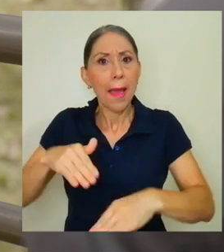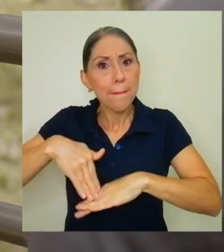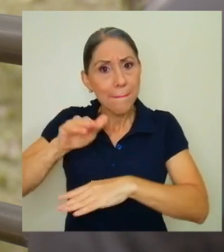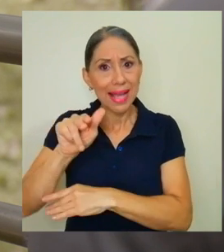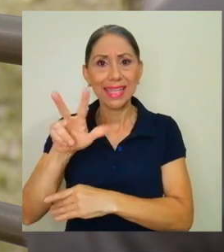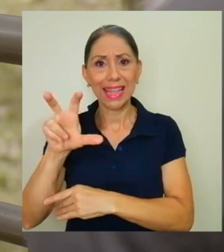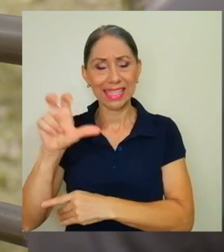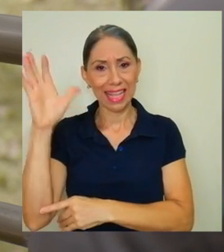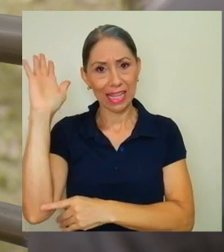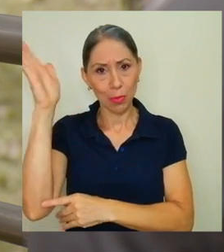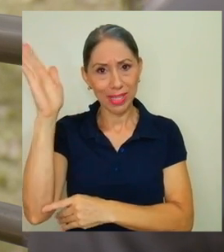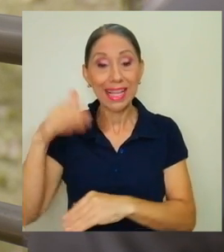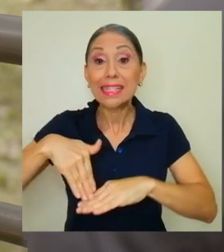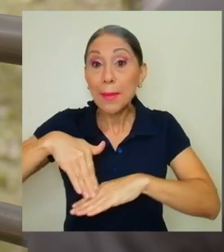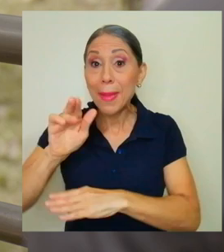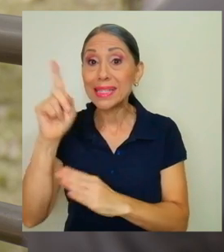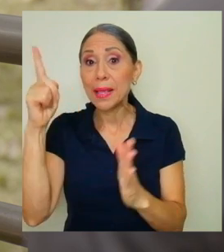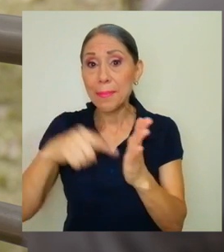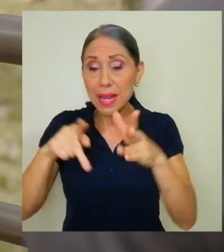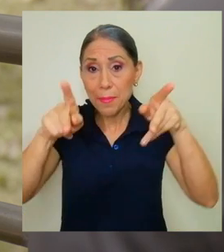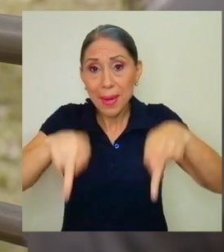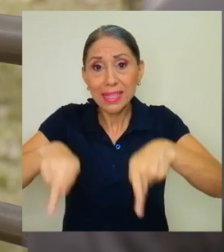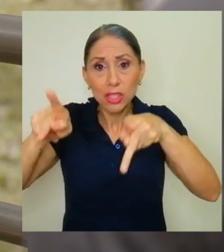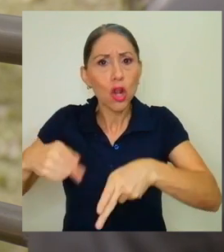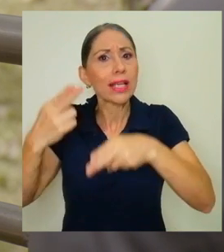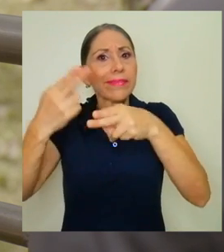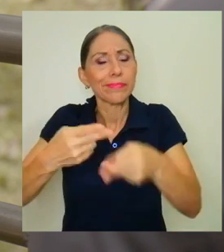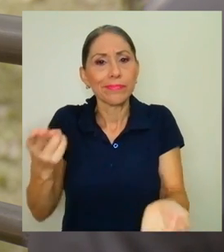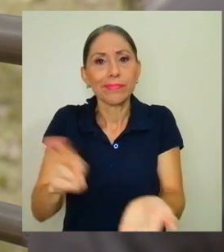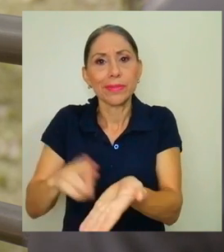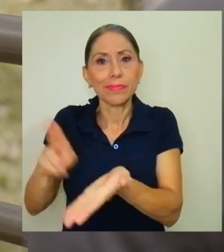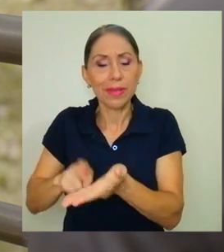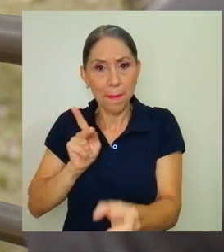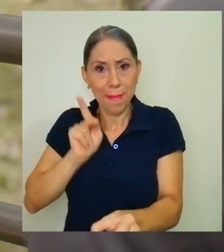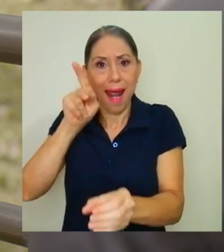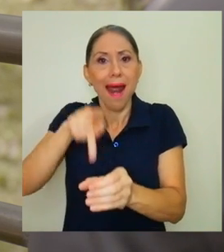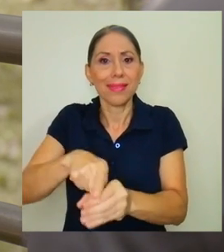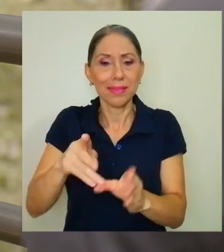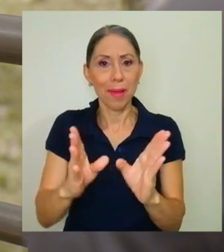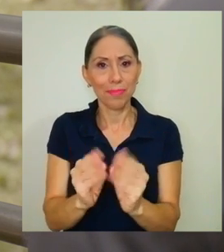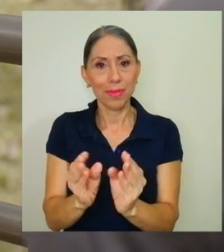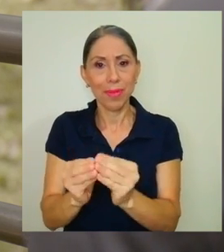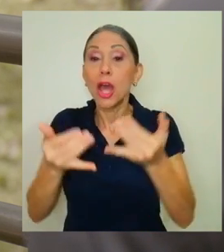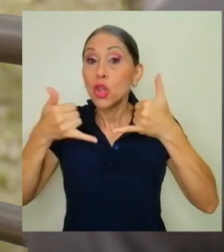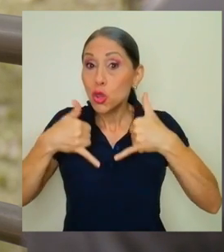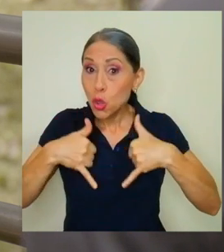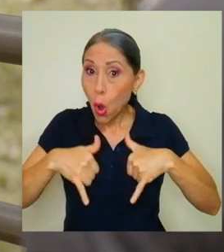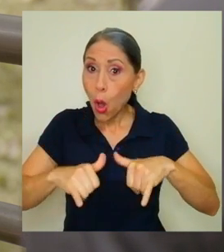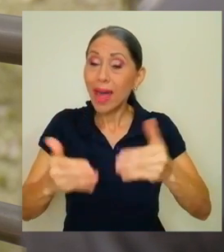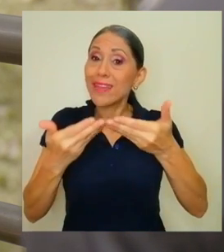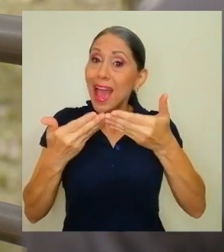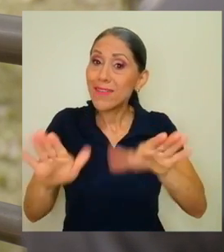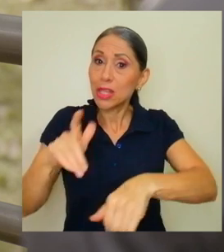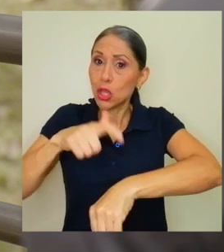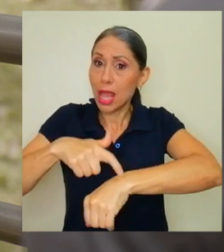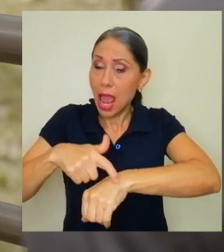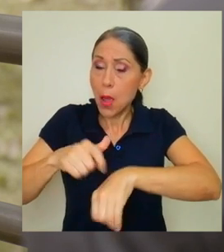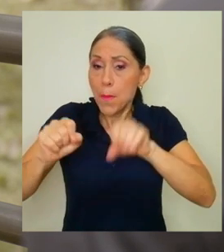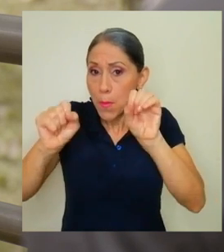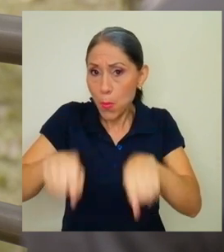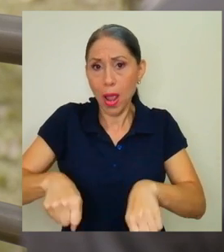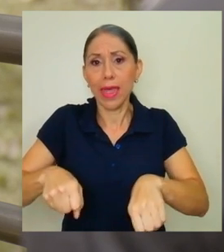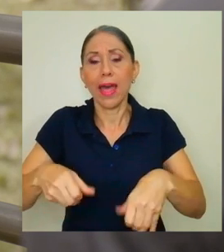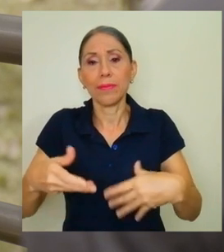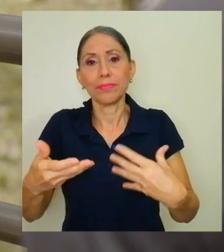hay, hay más de mil personas inscritas para participar y todavía está abierto el período para que se